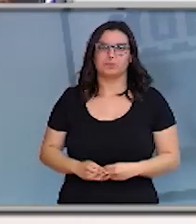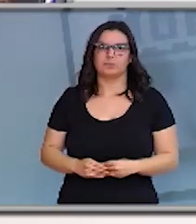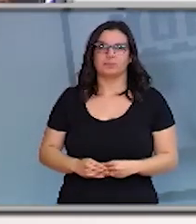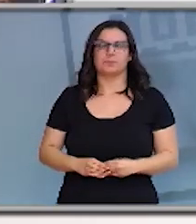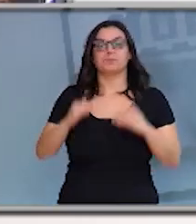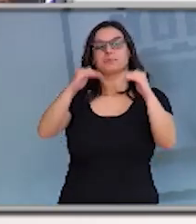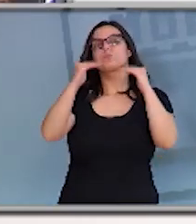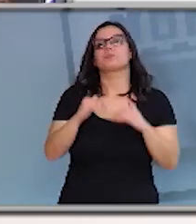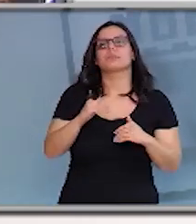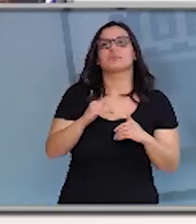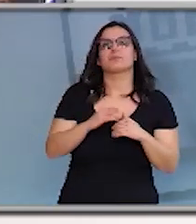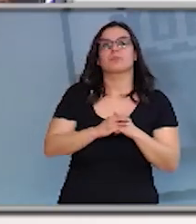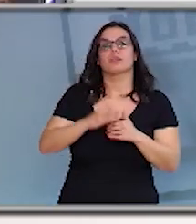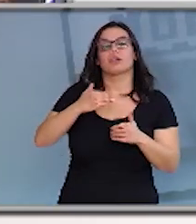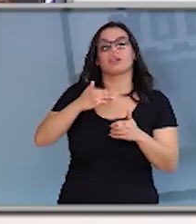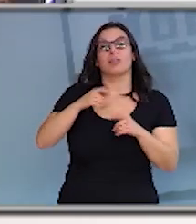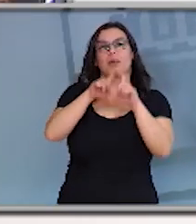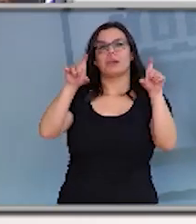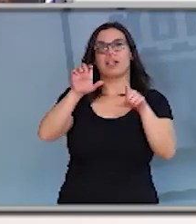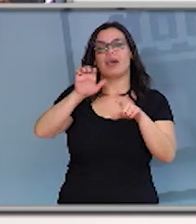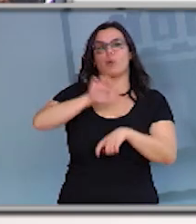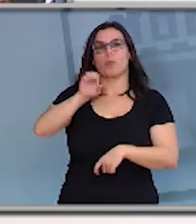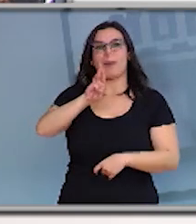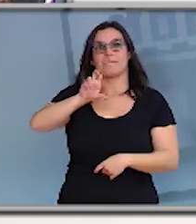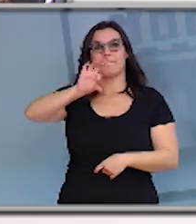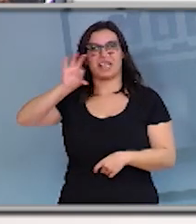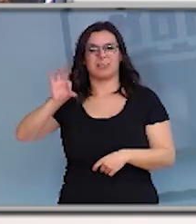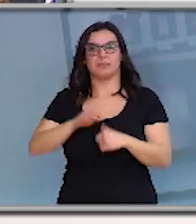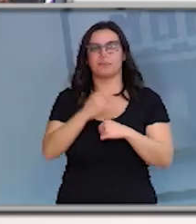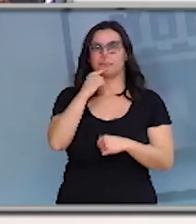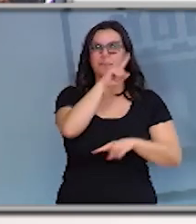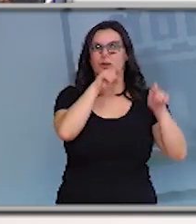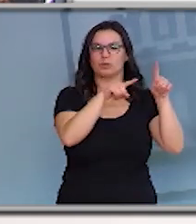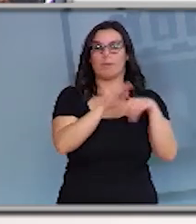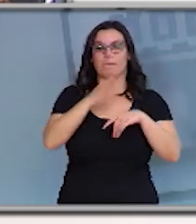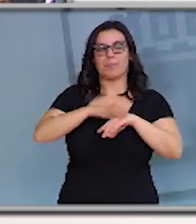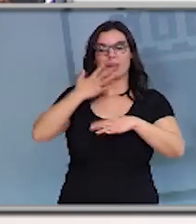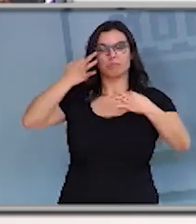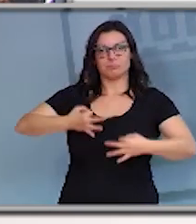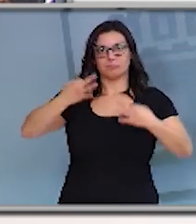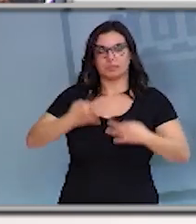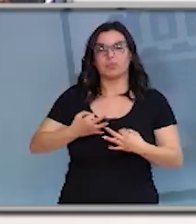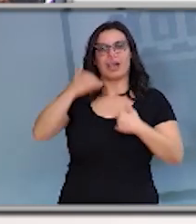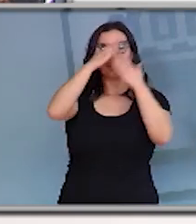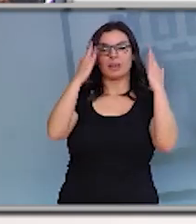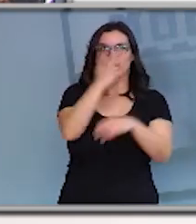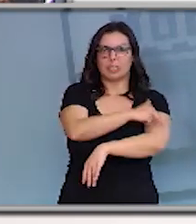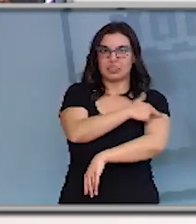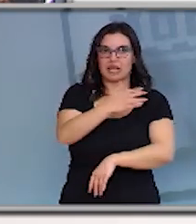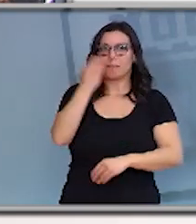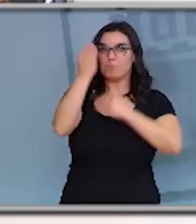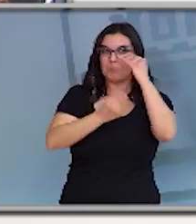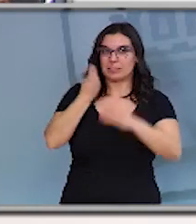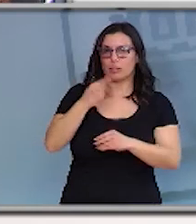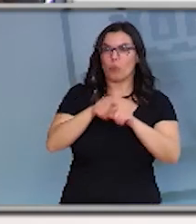Sonia Díaz, Europa Press. Para garantizar la atención sanitaria, ¿se prevé agilizar la contratación de profesionales por